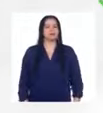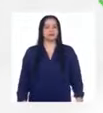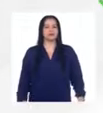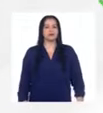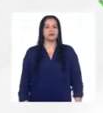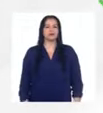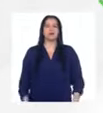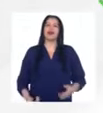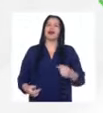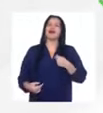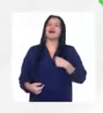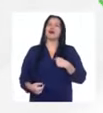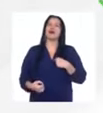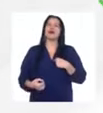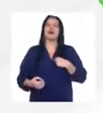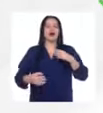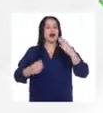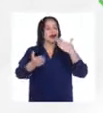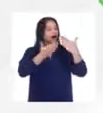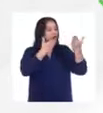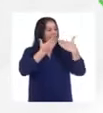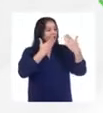a menudo converso con personas que